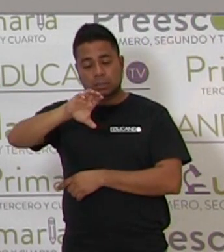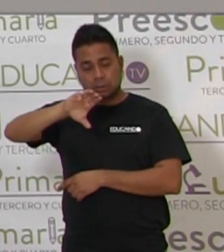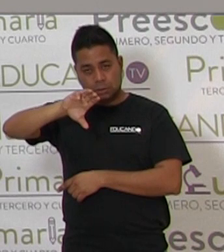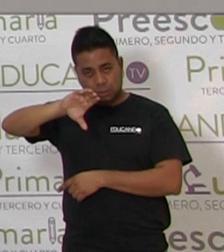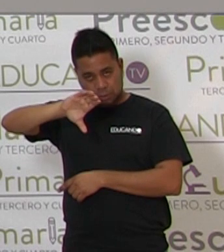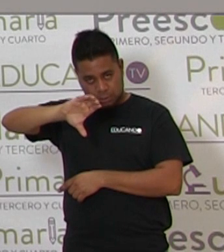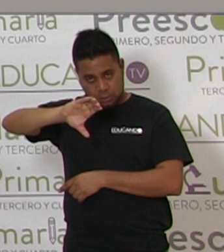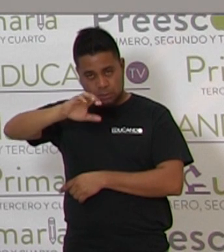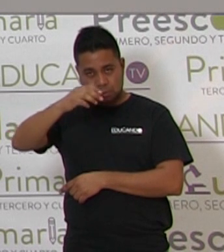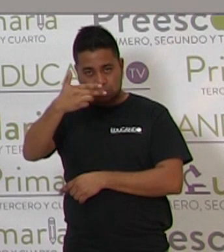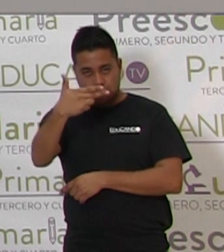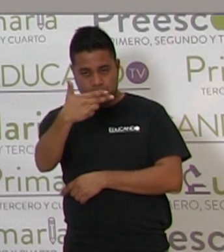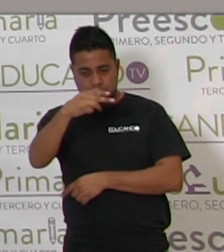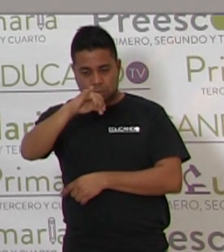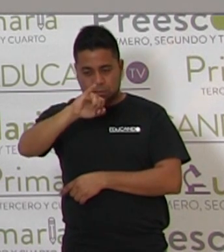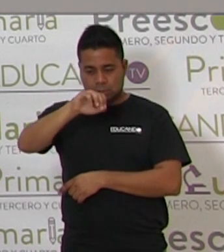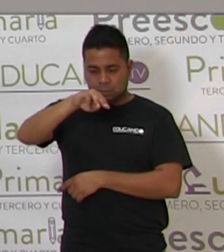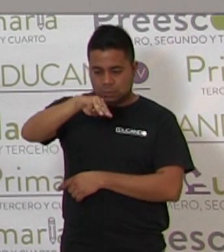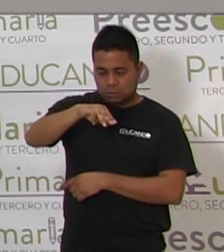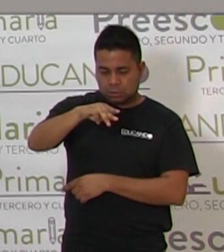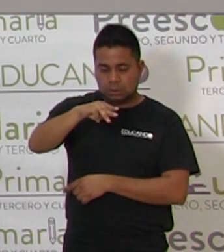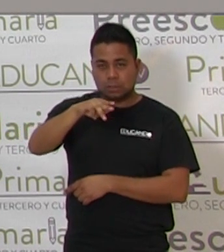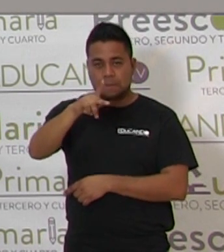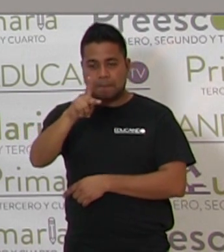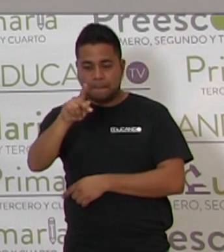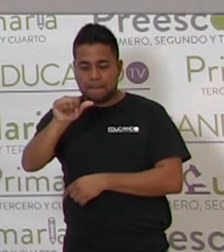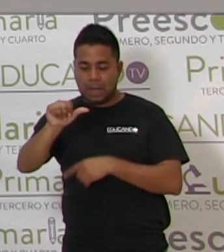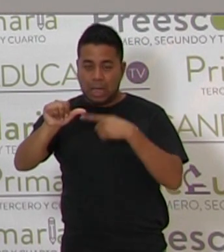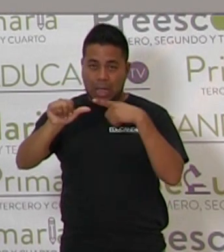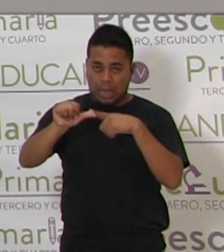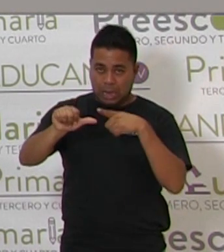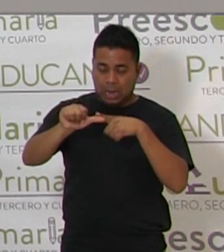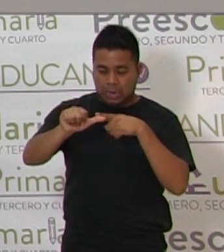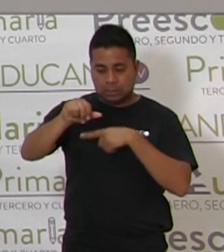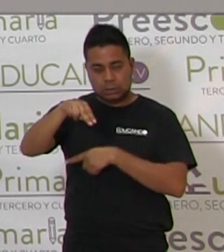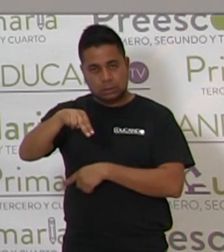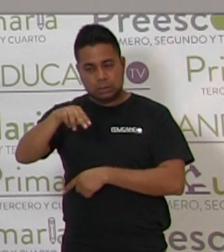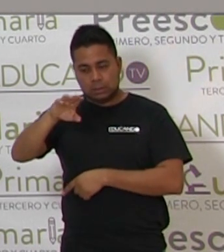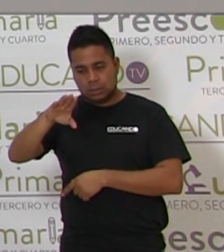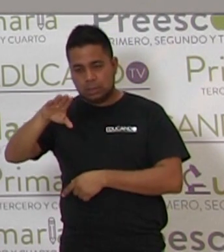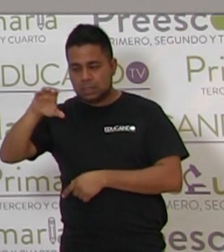Chimp... La... Chimpancé.